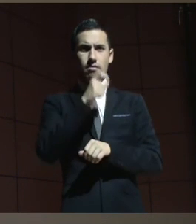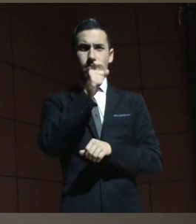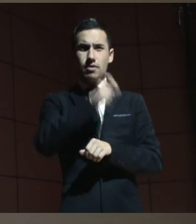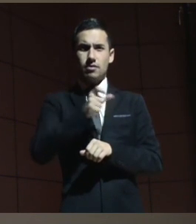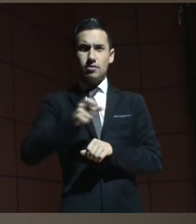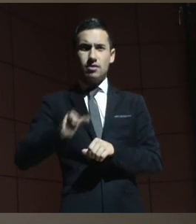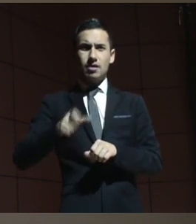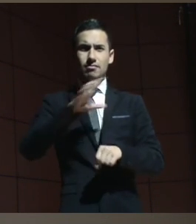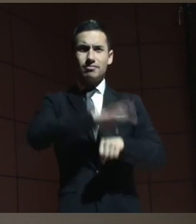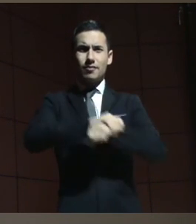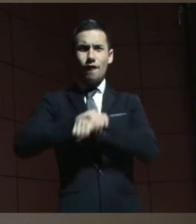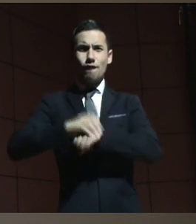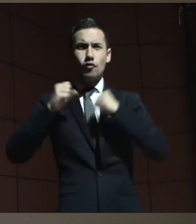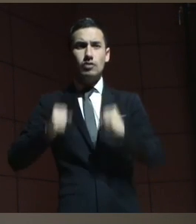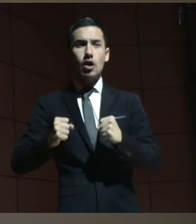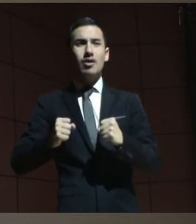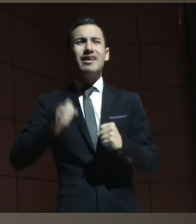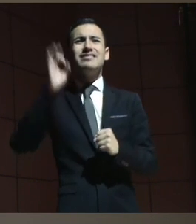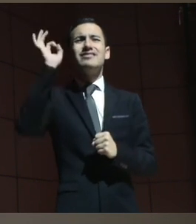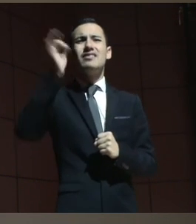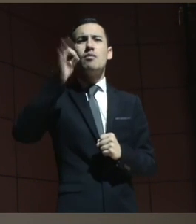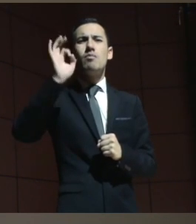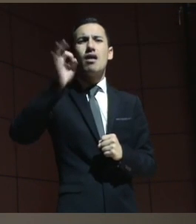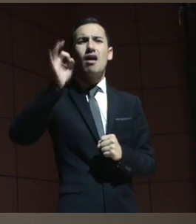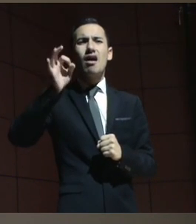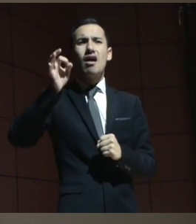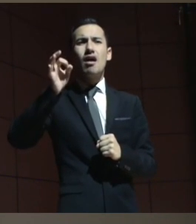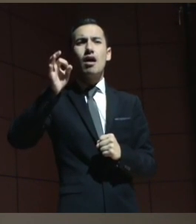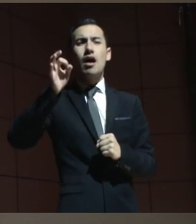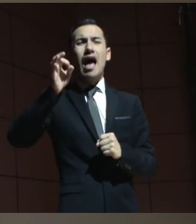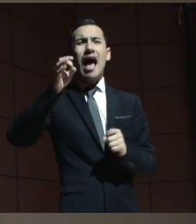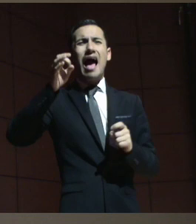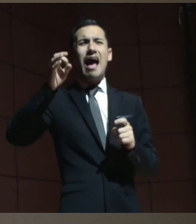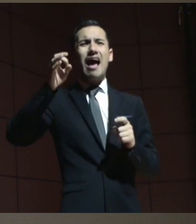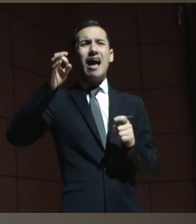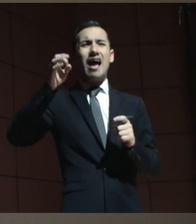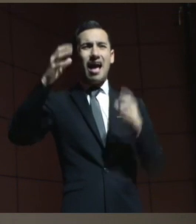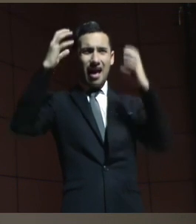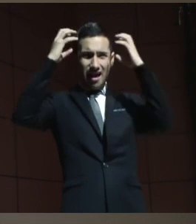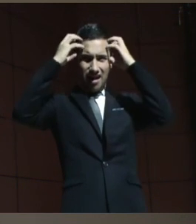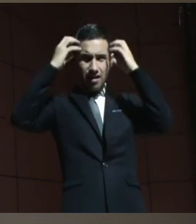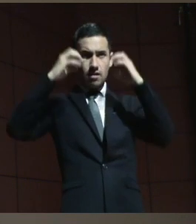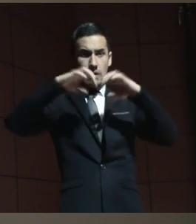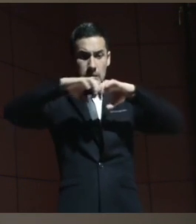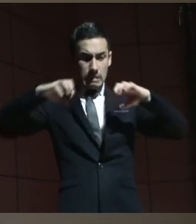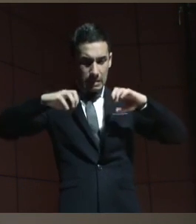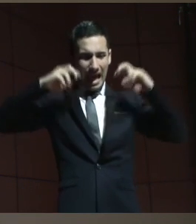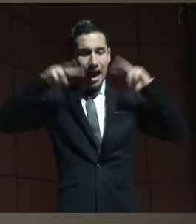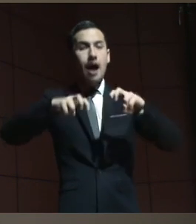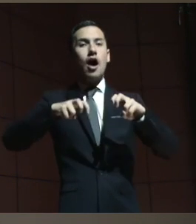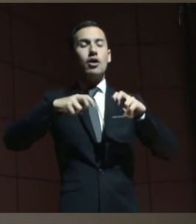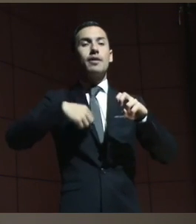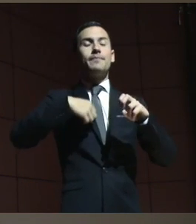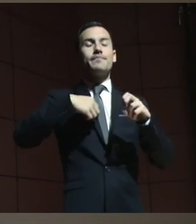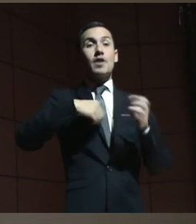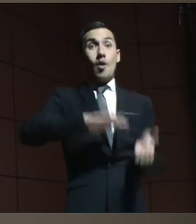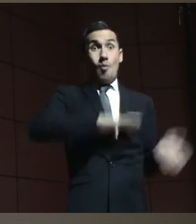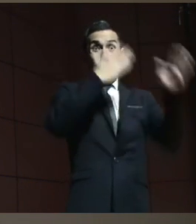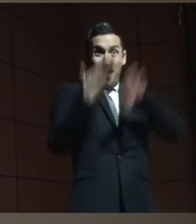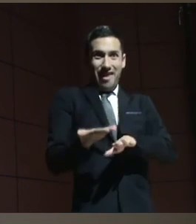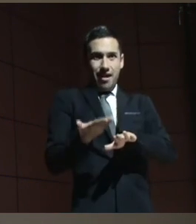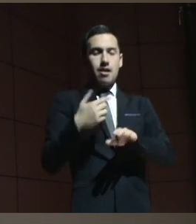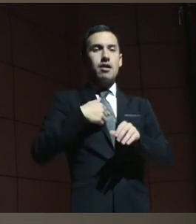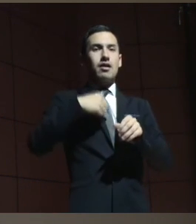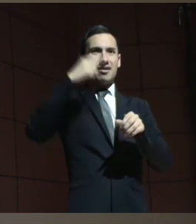en internamiento forzado son siempre víctimas de investigación la ley nacional de salud mental de mi país prohíbe